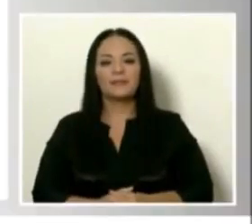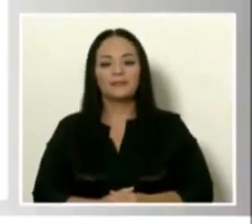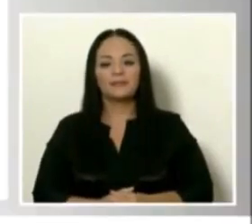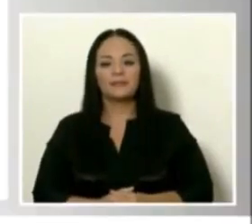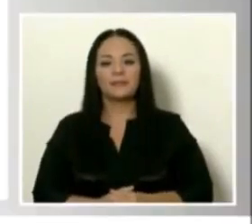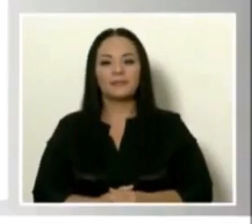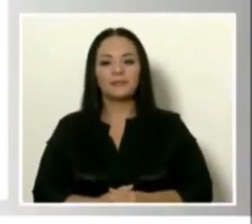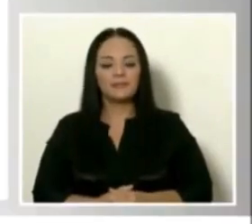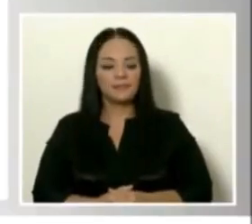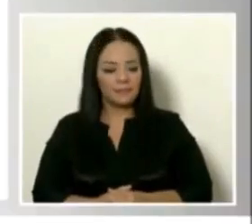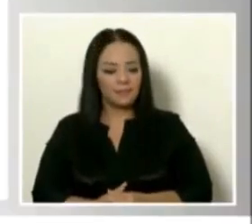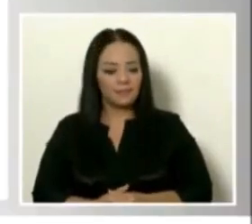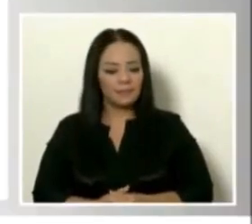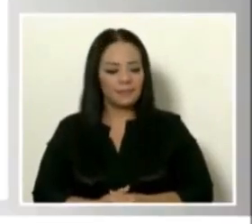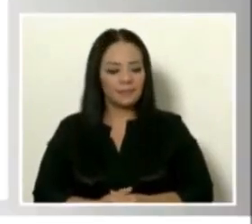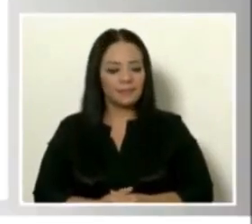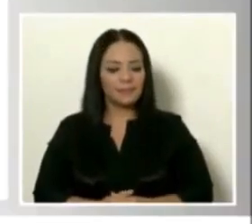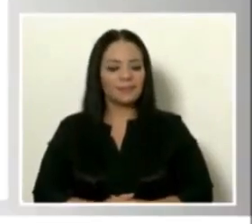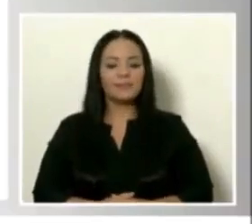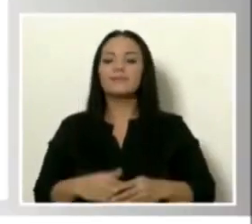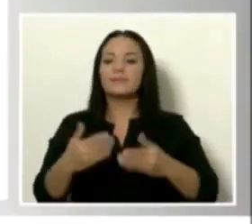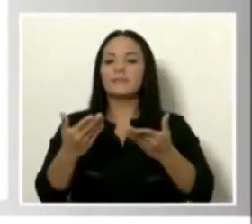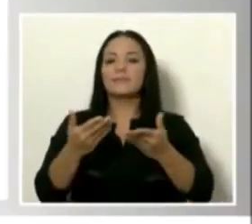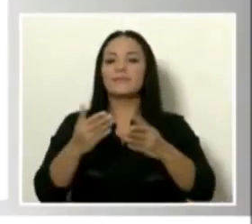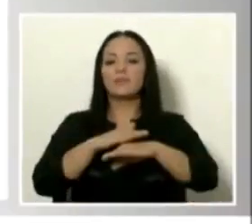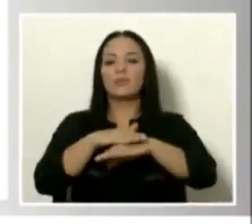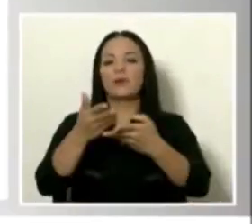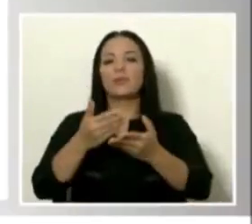Gracias. Dale, dale. Adelante, por favor.